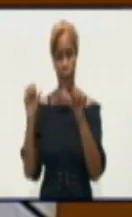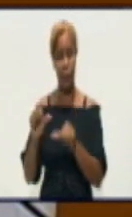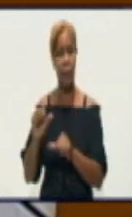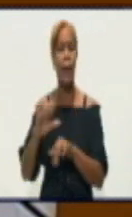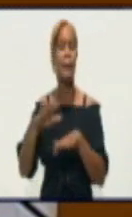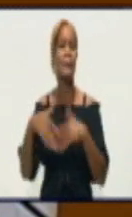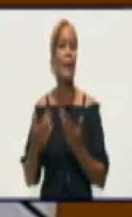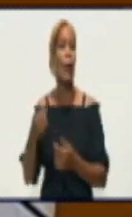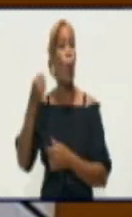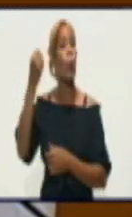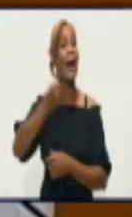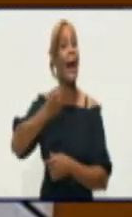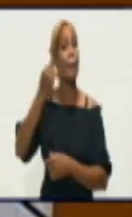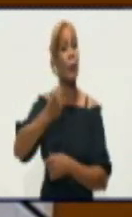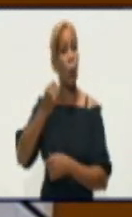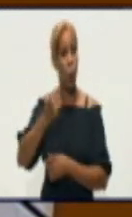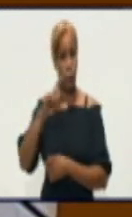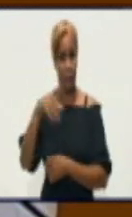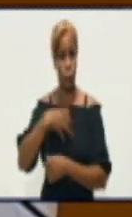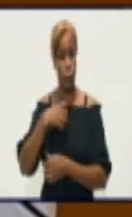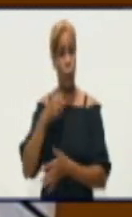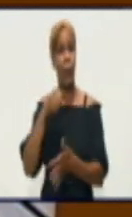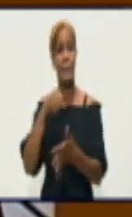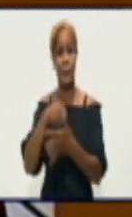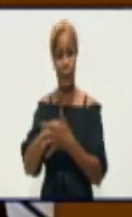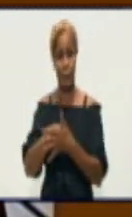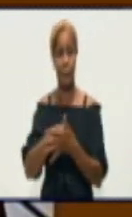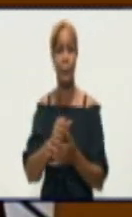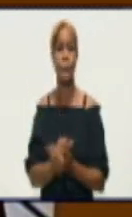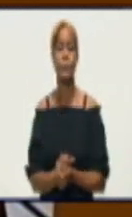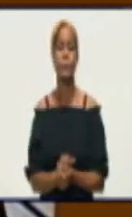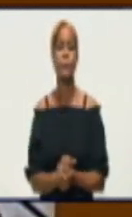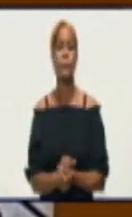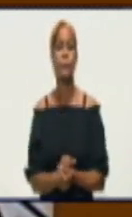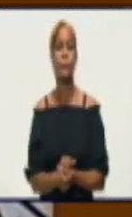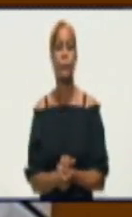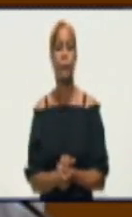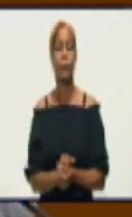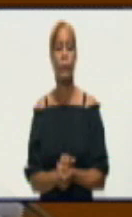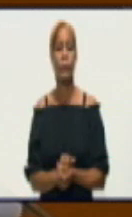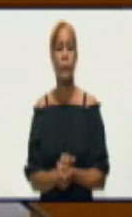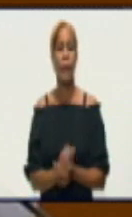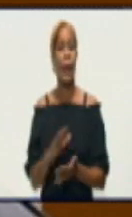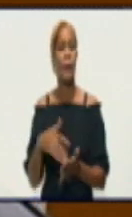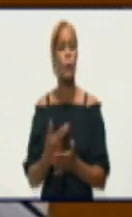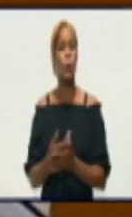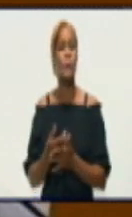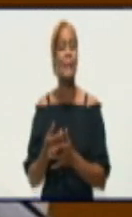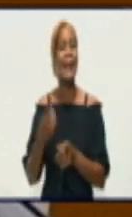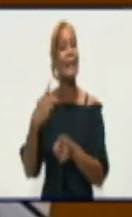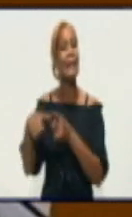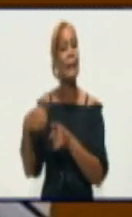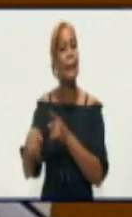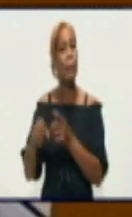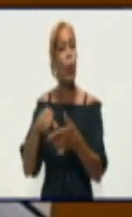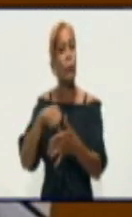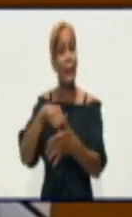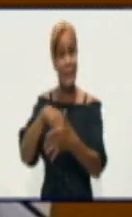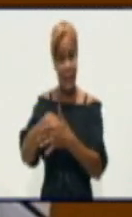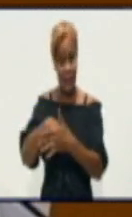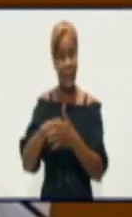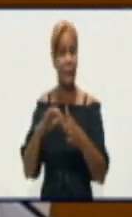hubo de colisionar con un Moscovi, en la ciudad de Guisa. Bueno, los tipos de accidentes están